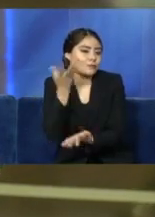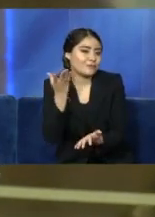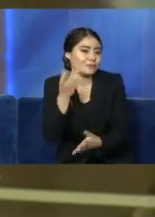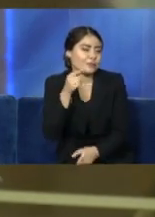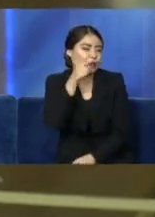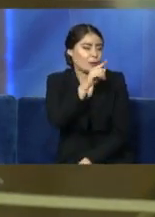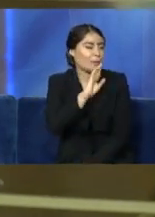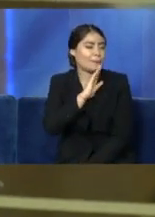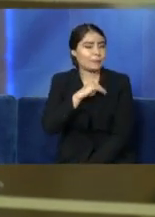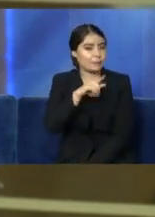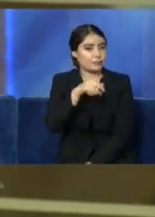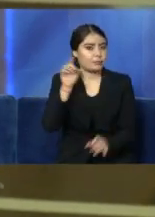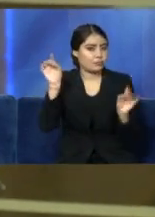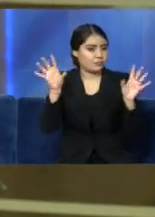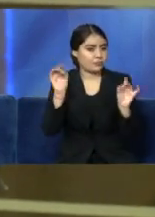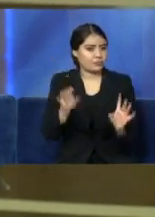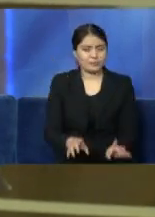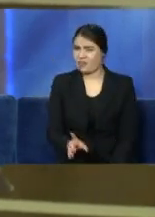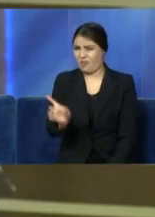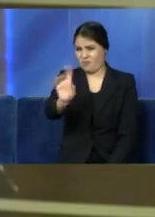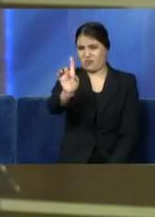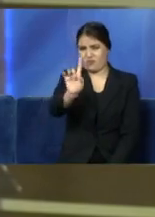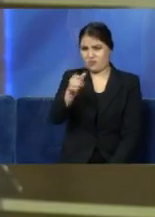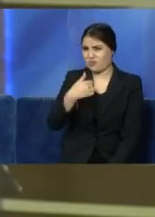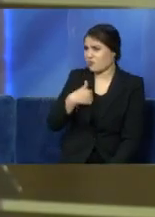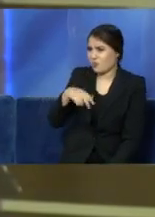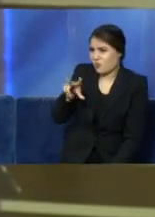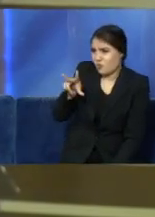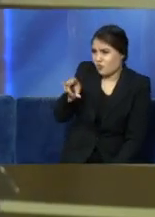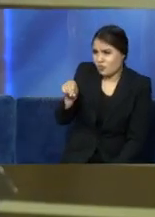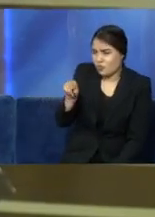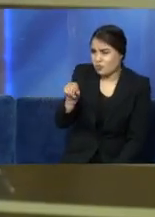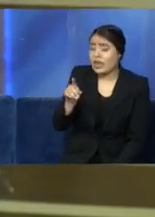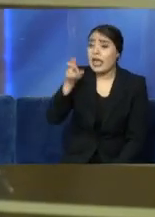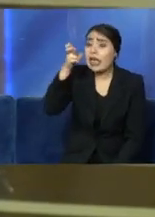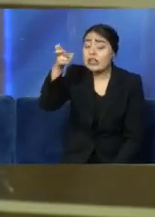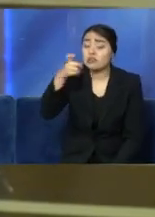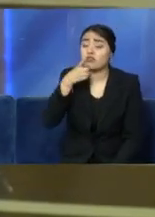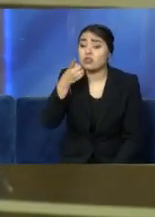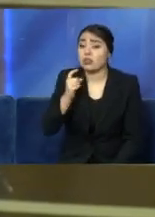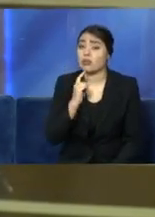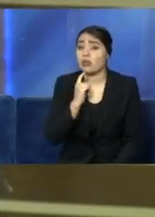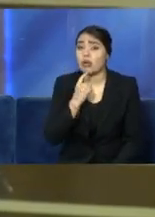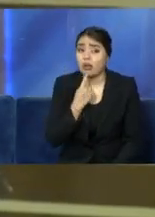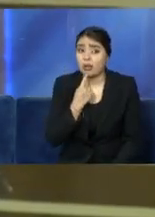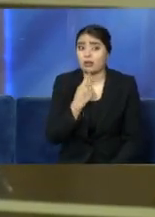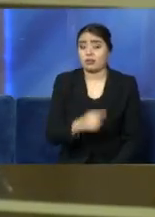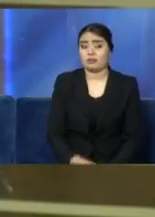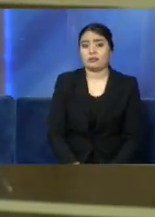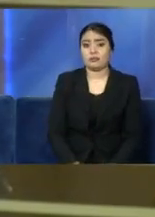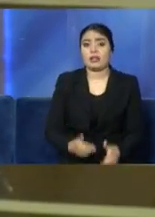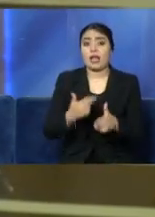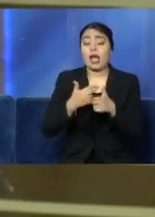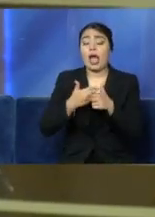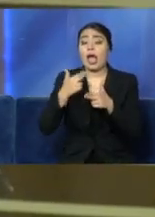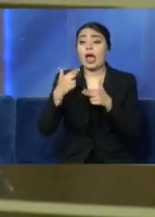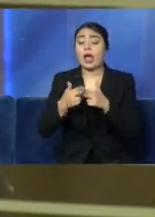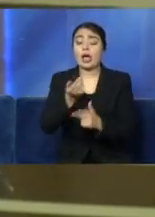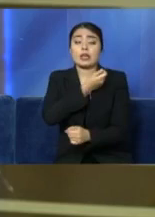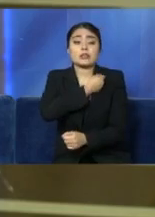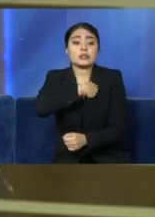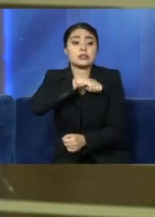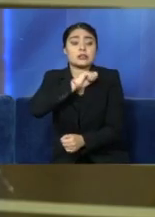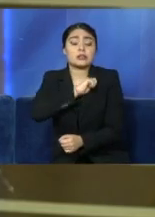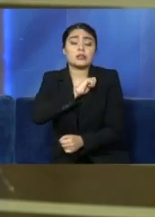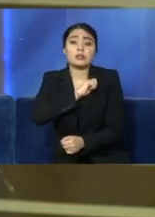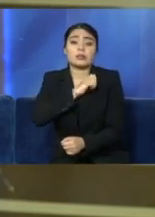que él quiso decir. No, no malinterpreto lo que él quiso decir. Andrés Manuel dijo eso. Que él, hasta que no le dijeran las autoridades que no